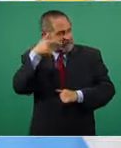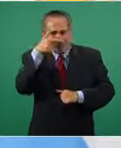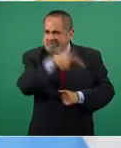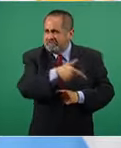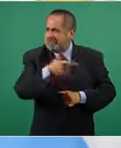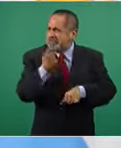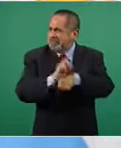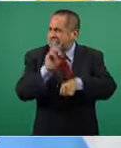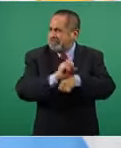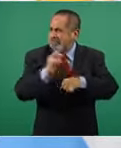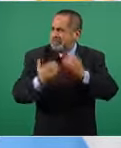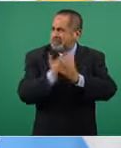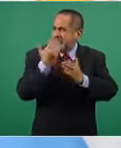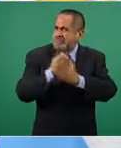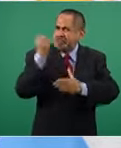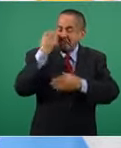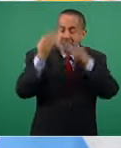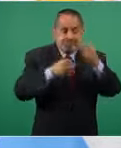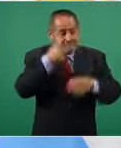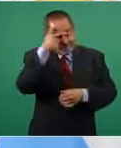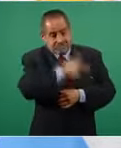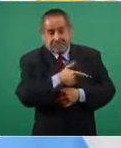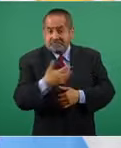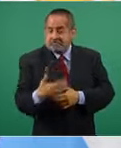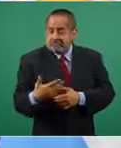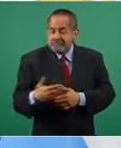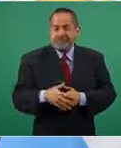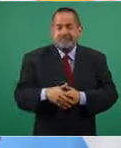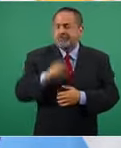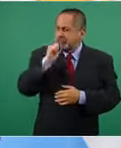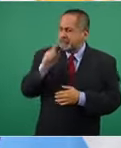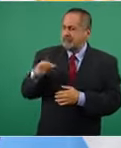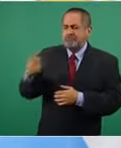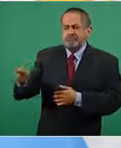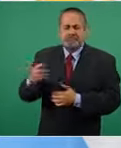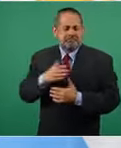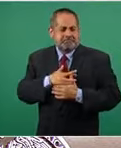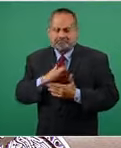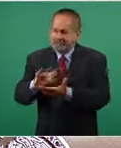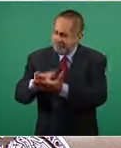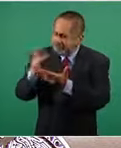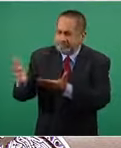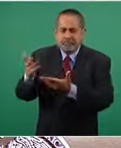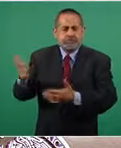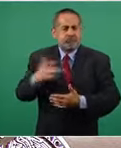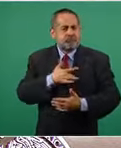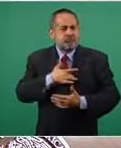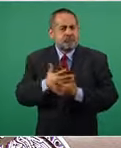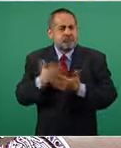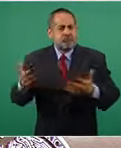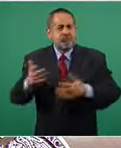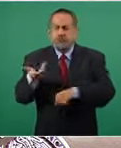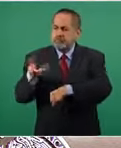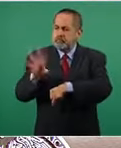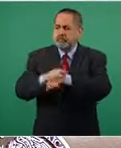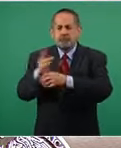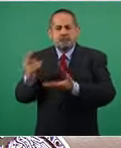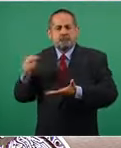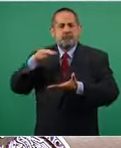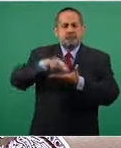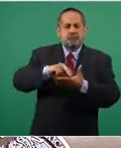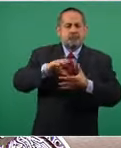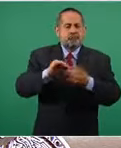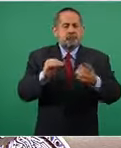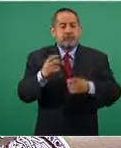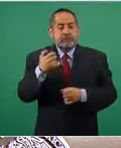también agradecerle al presidente la enorme generosidad de dejarme participar del